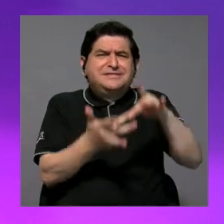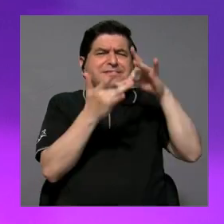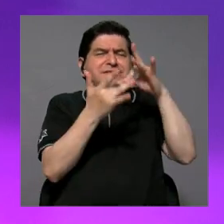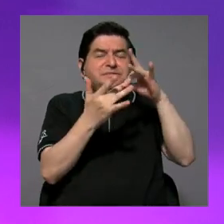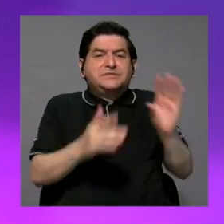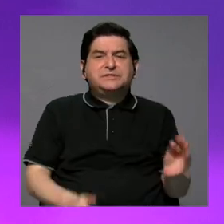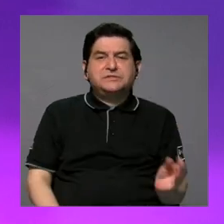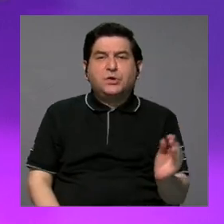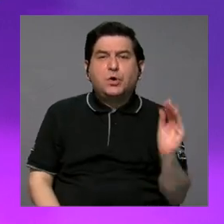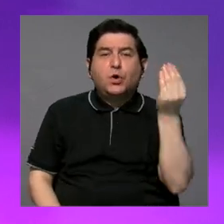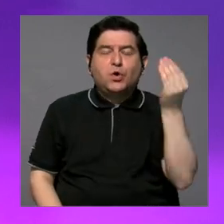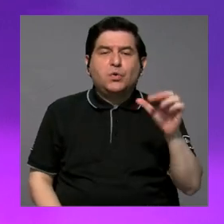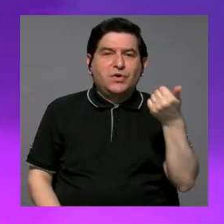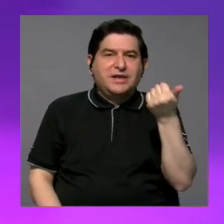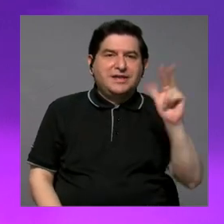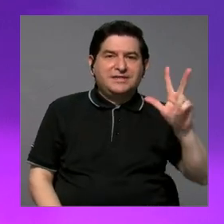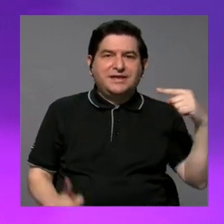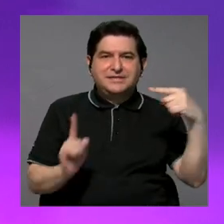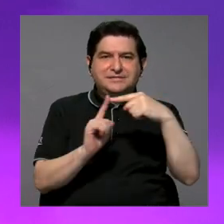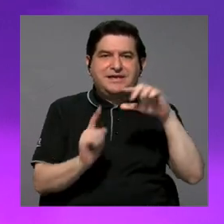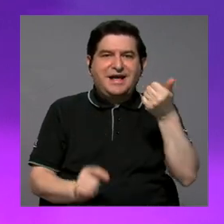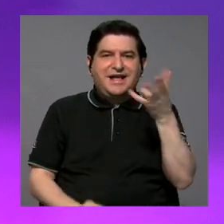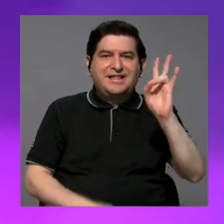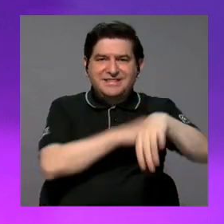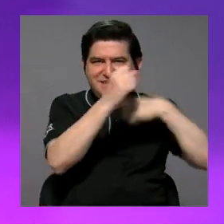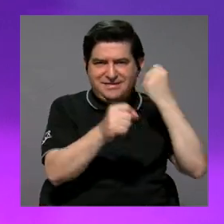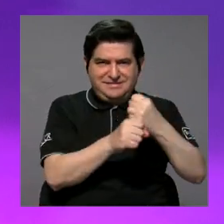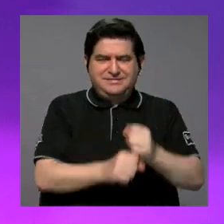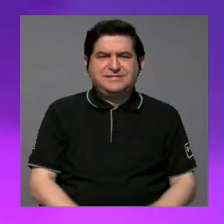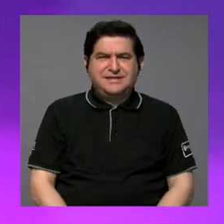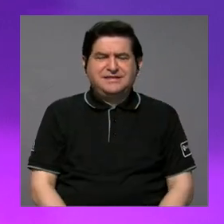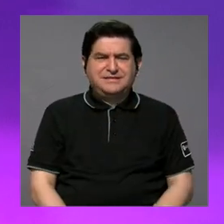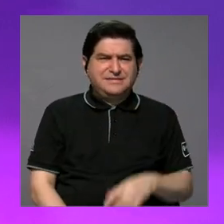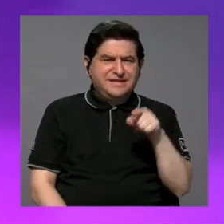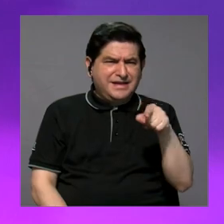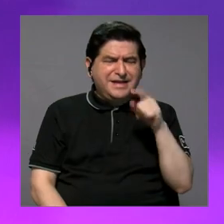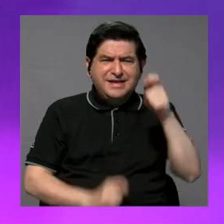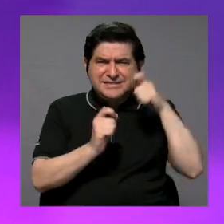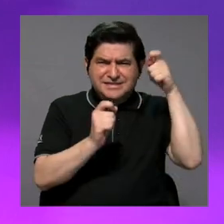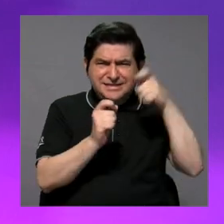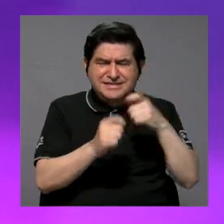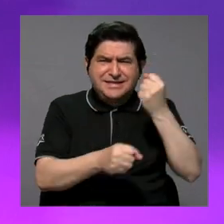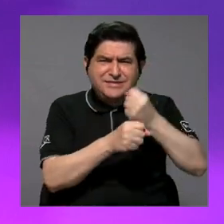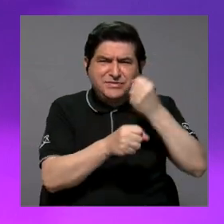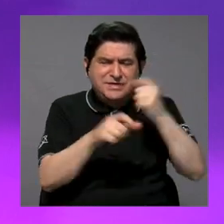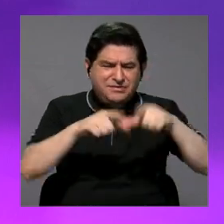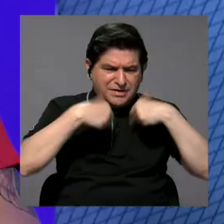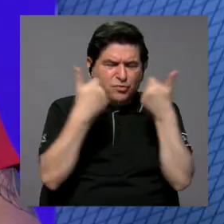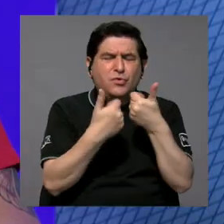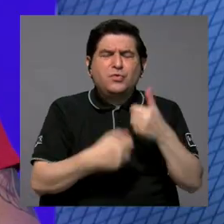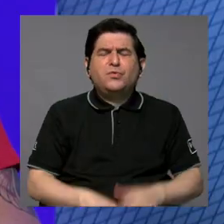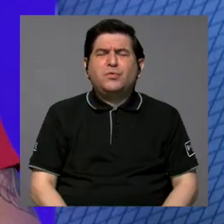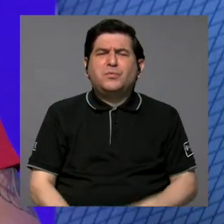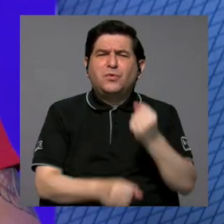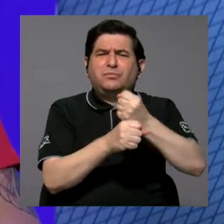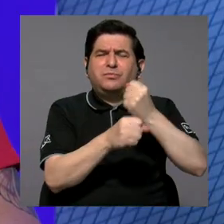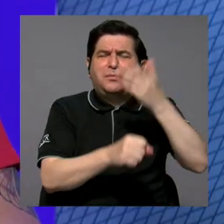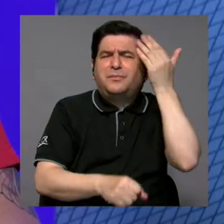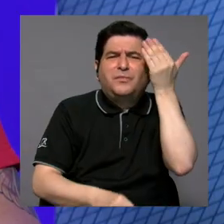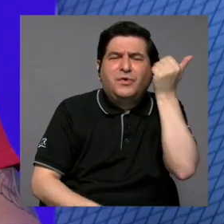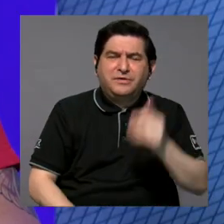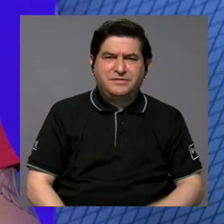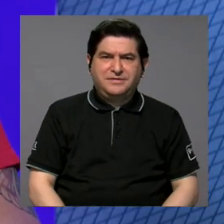en jóvenes de 13 a 17. ¿Por qué es que ustedes trabajan específicamente con este grupo etario? Sí, bueno,